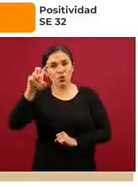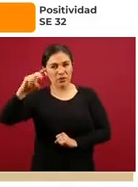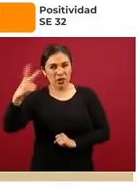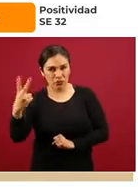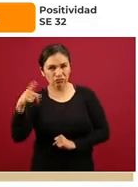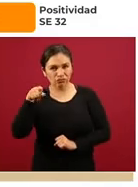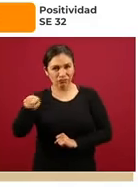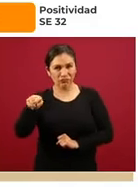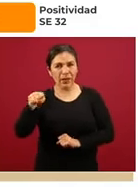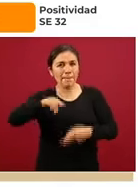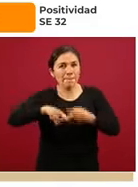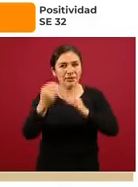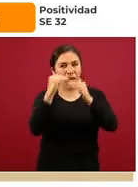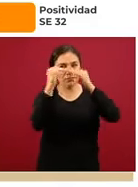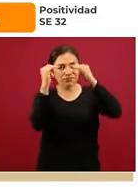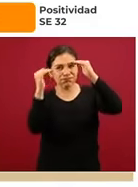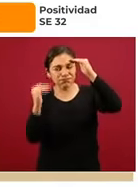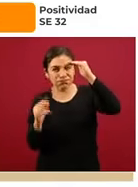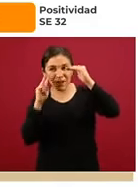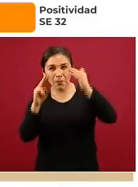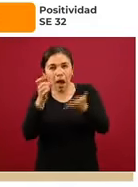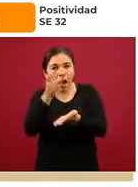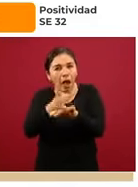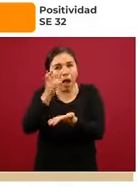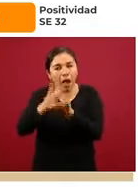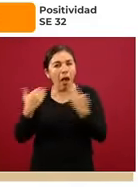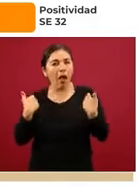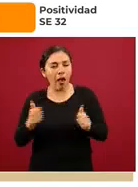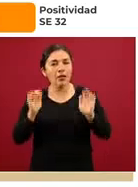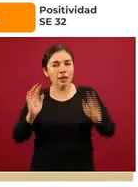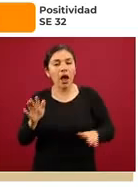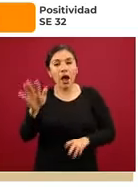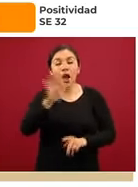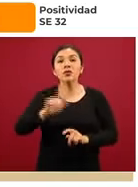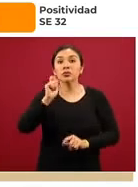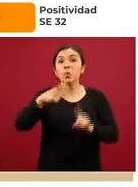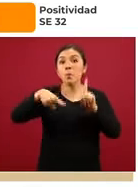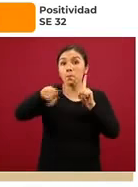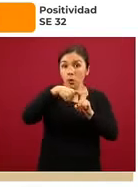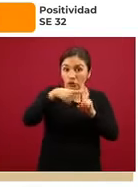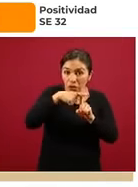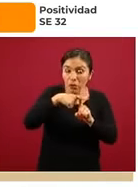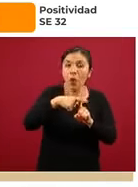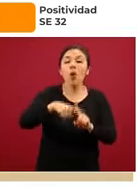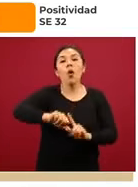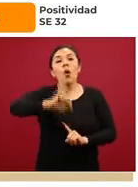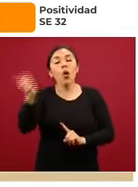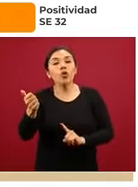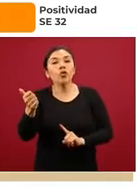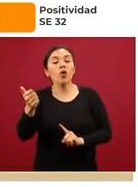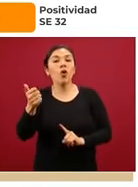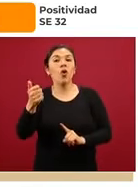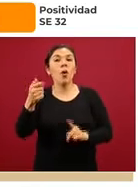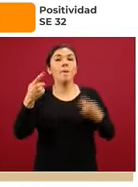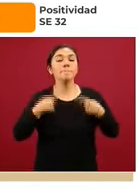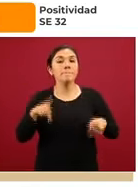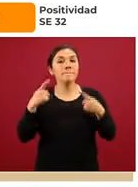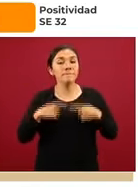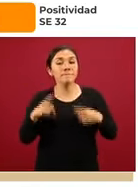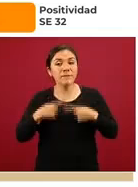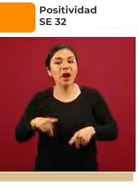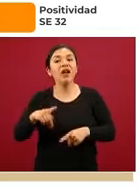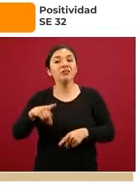y dos me refiero a este descenso que hemos identificado tanto para la positividad como para la cuestión de los casos